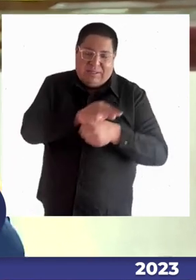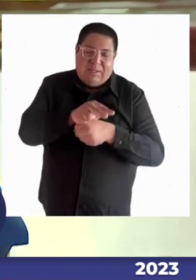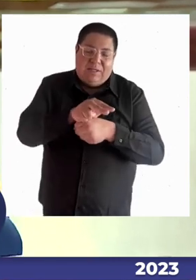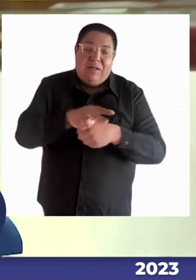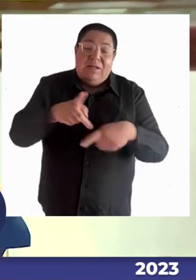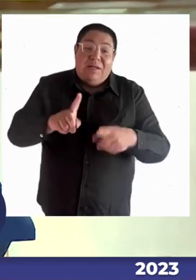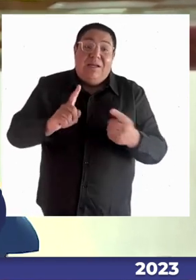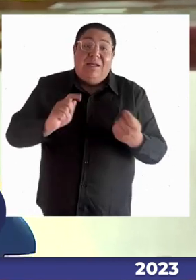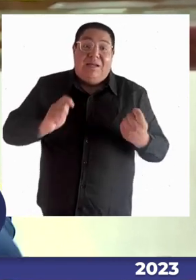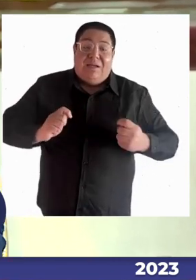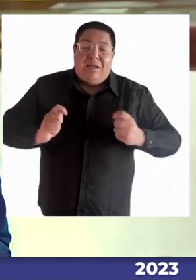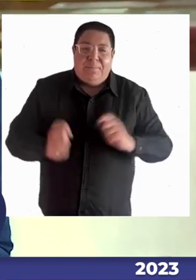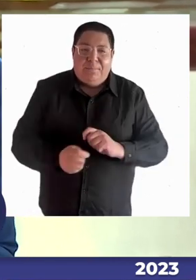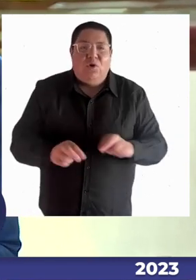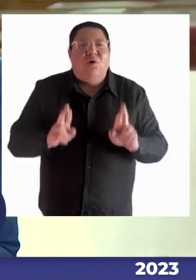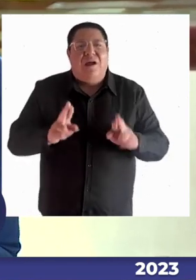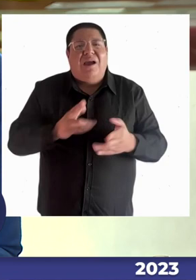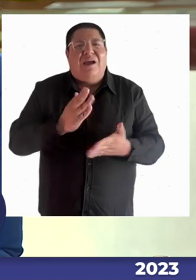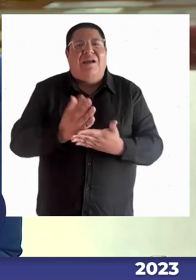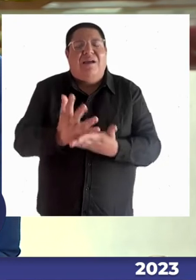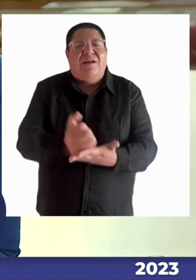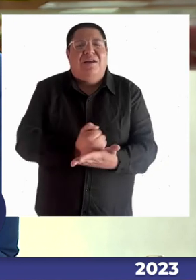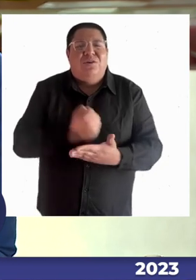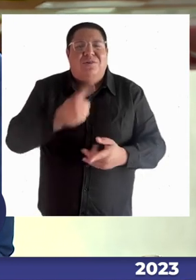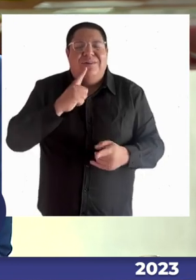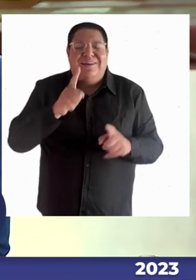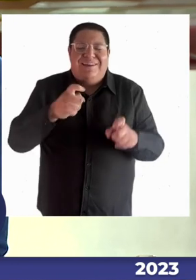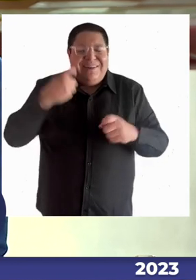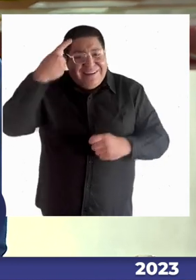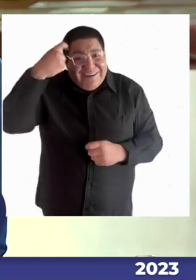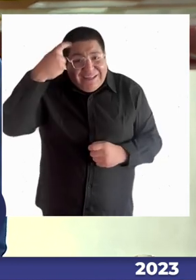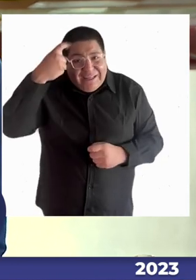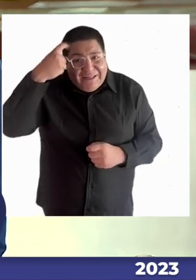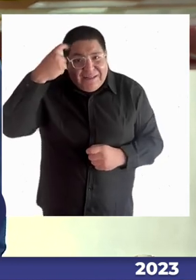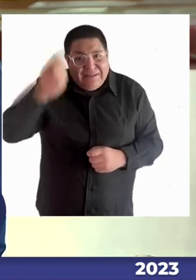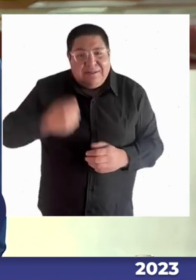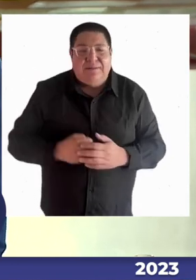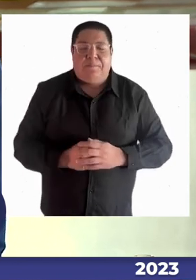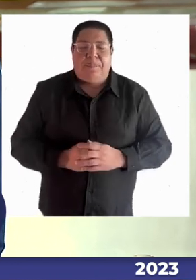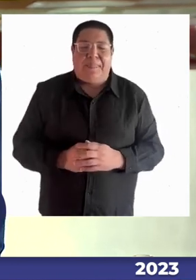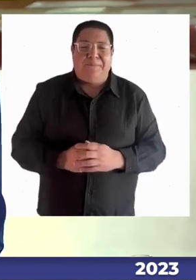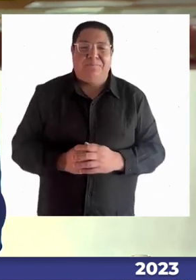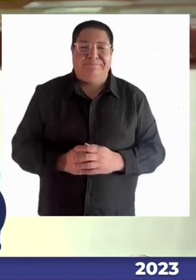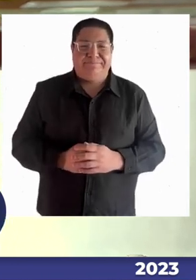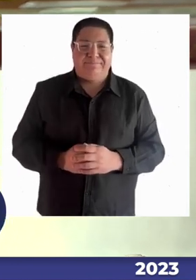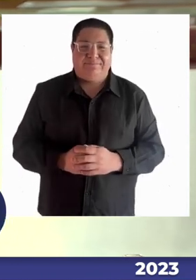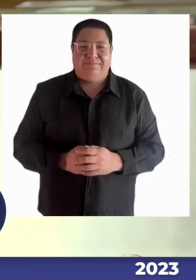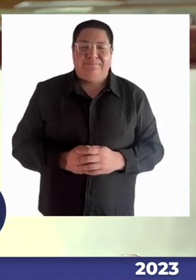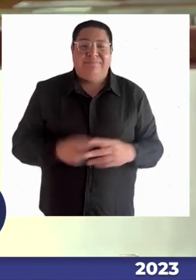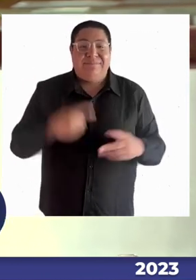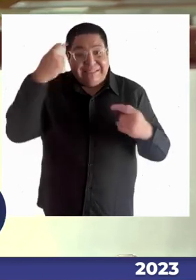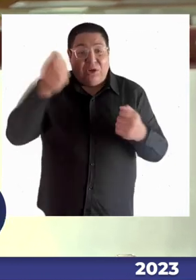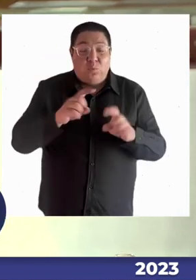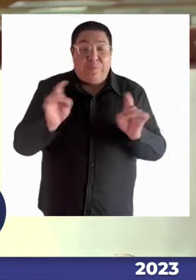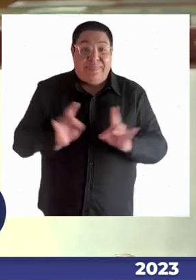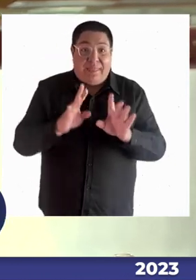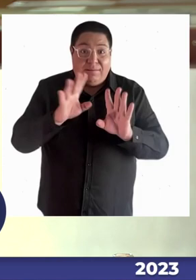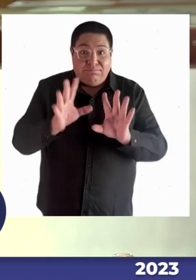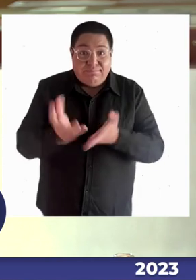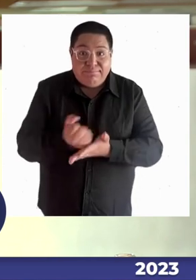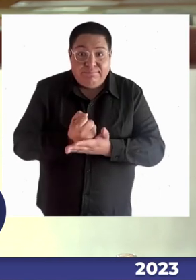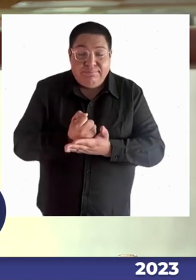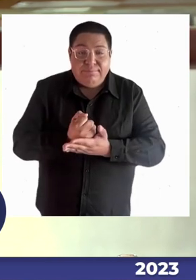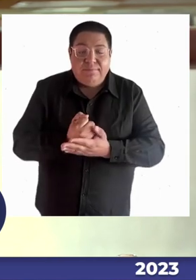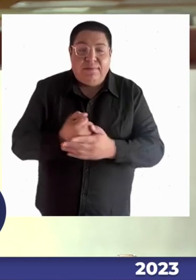enriquece, porque somos los adultos, las adultas, las que generamos en los más pequeñitos y pequeñitas, las discriminaciones, las marginaciones,